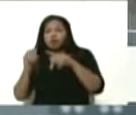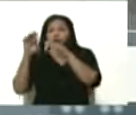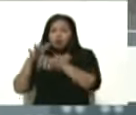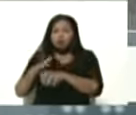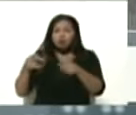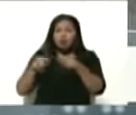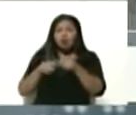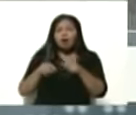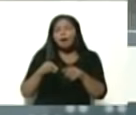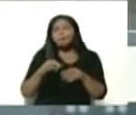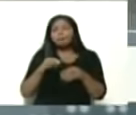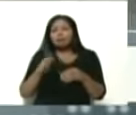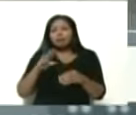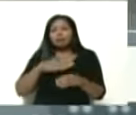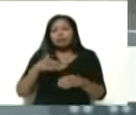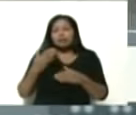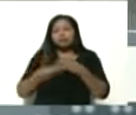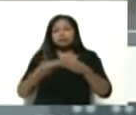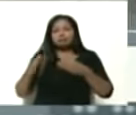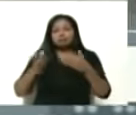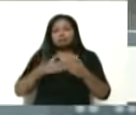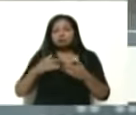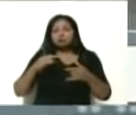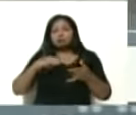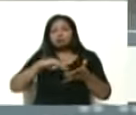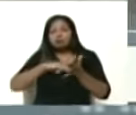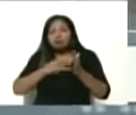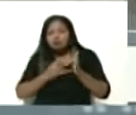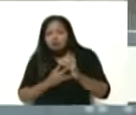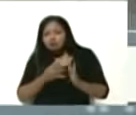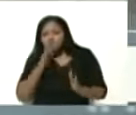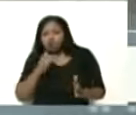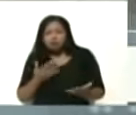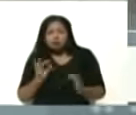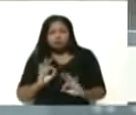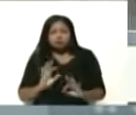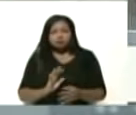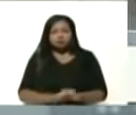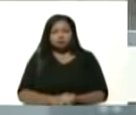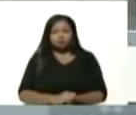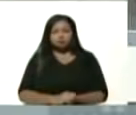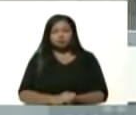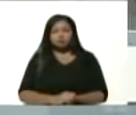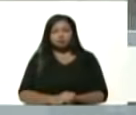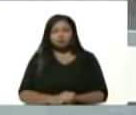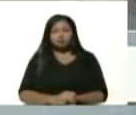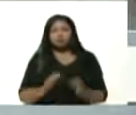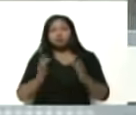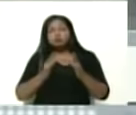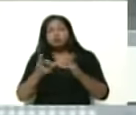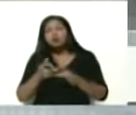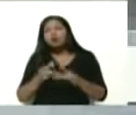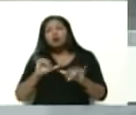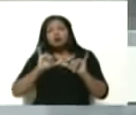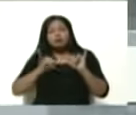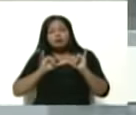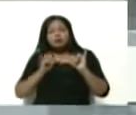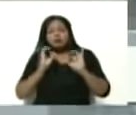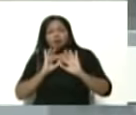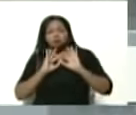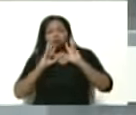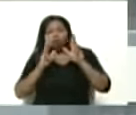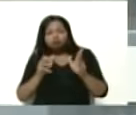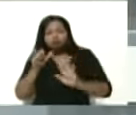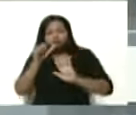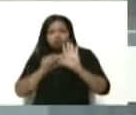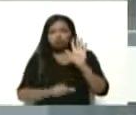ministro a un cierre técnico le damos el pase al ingeniero Luceida Albeaca quien le va a comentar